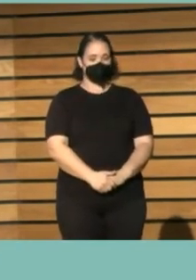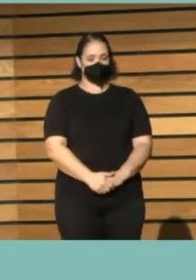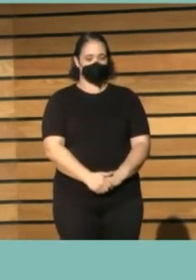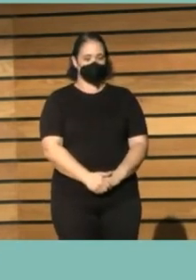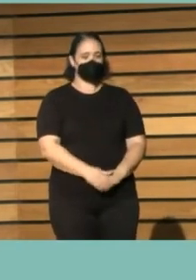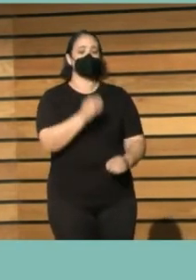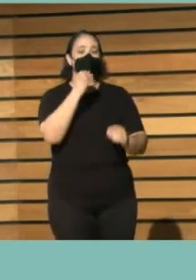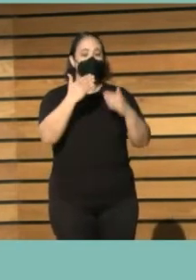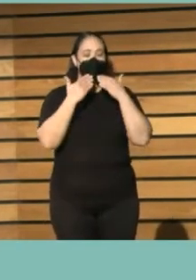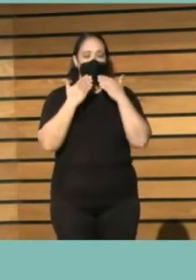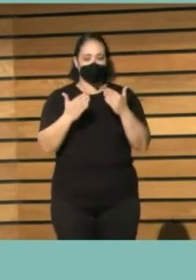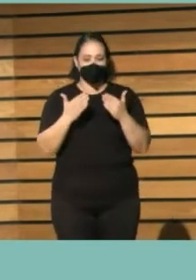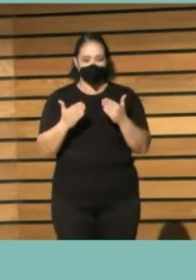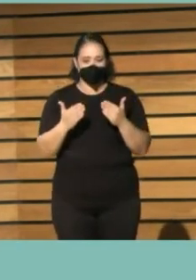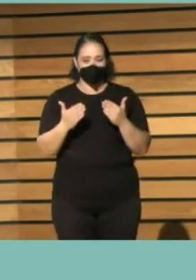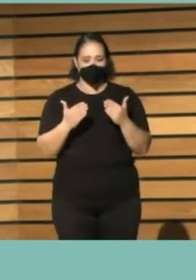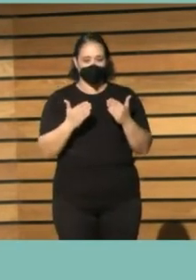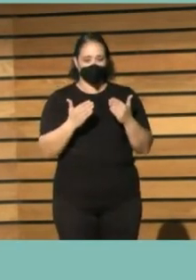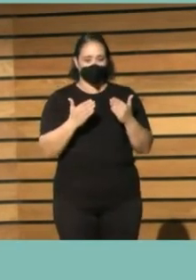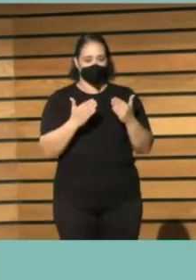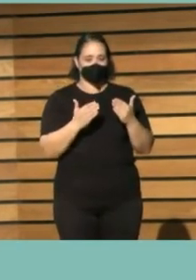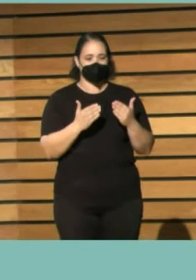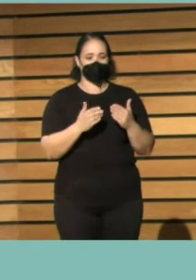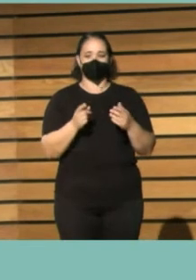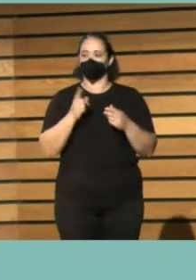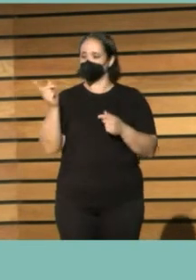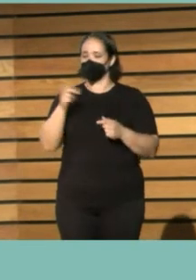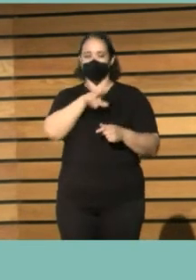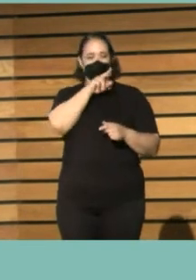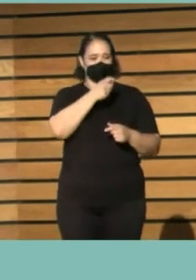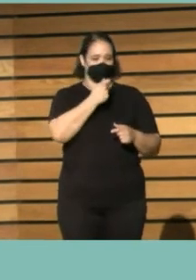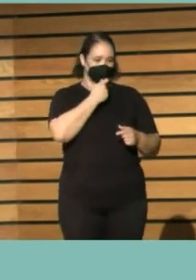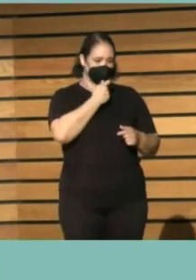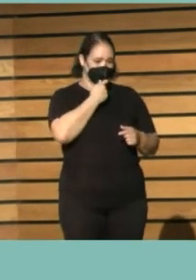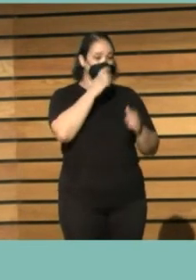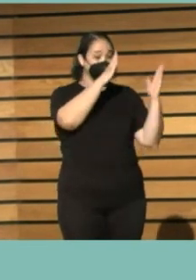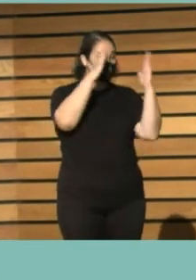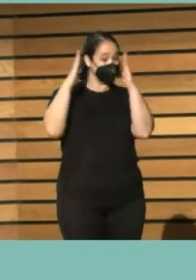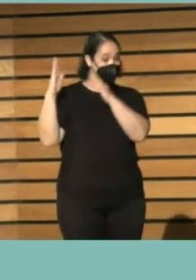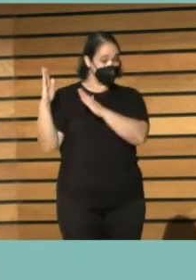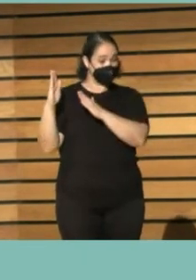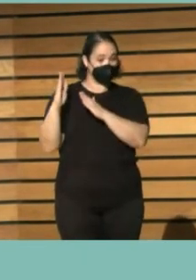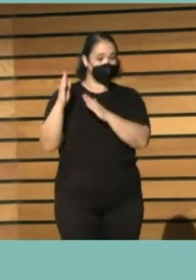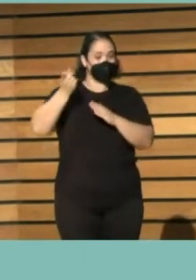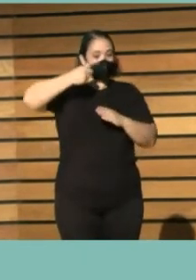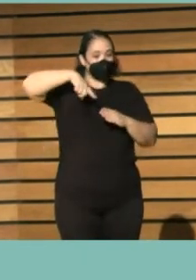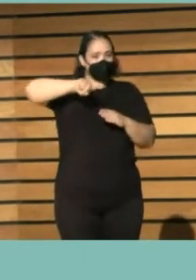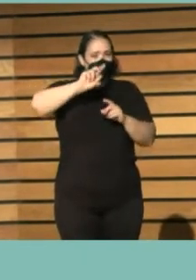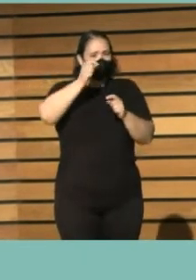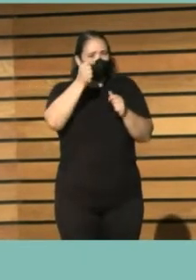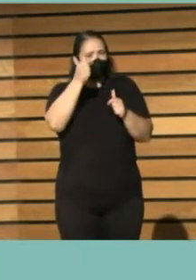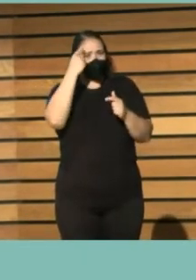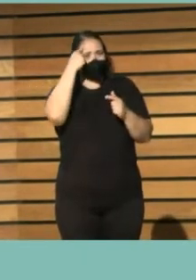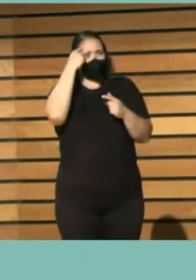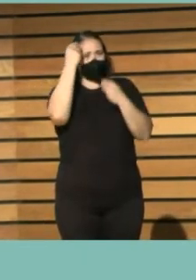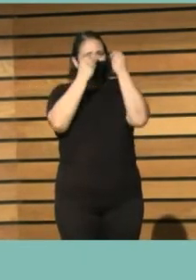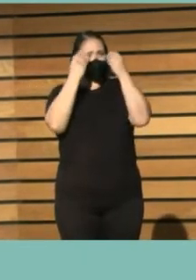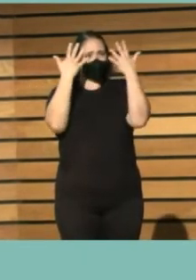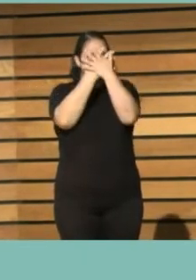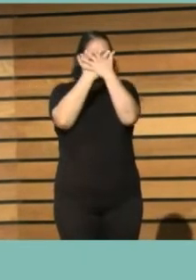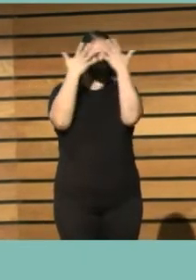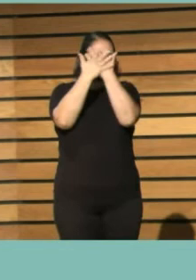muchas gracias bueno big water my friend quiero decirte la biblioteca es que tenemos un poco de confusión mental creo yo